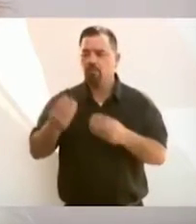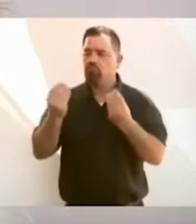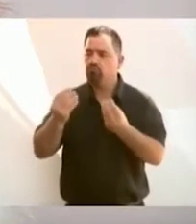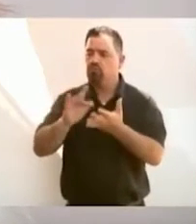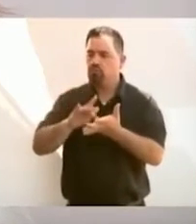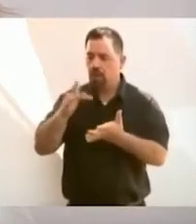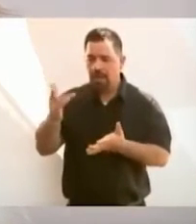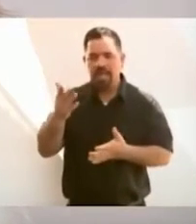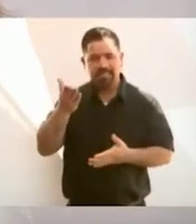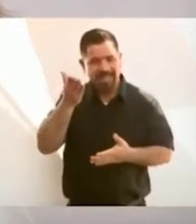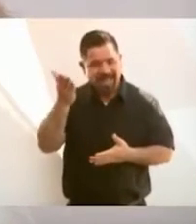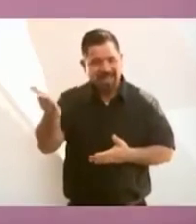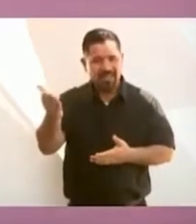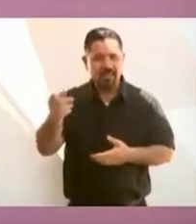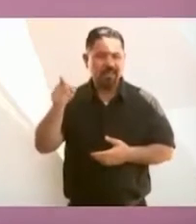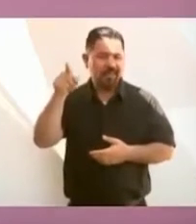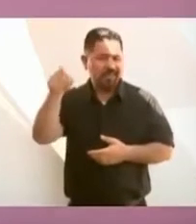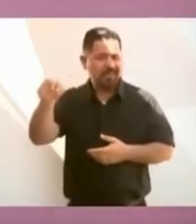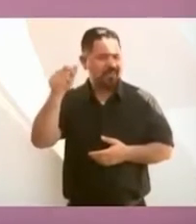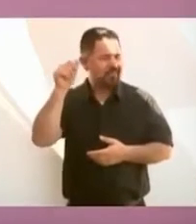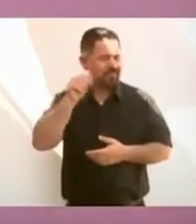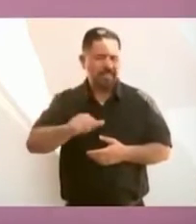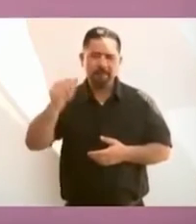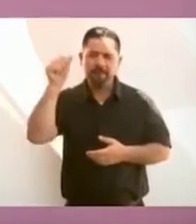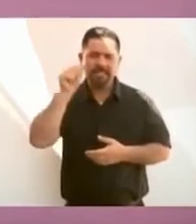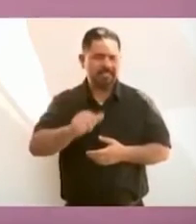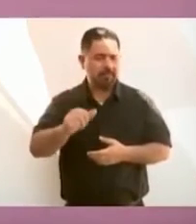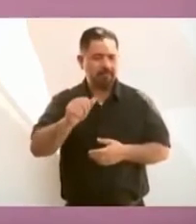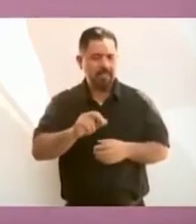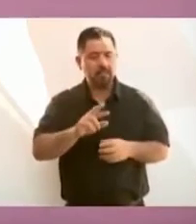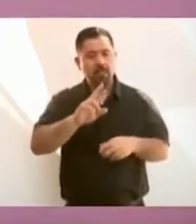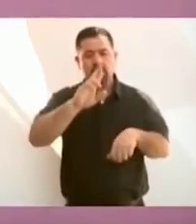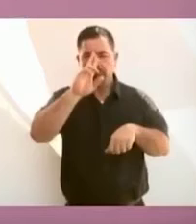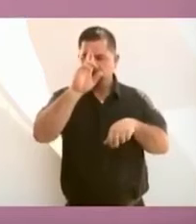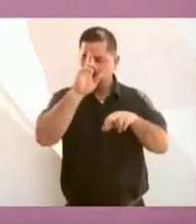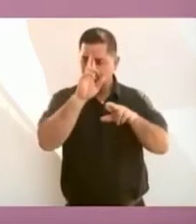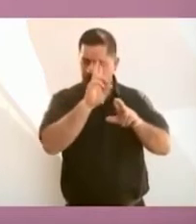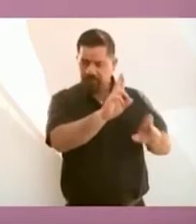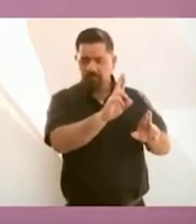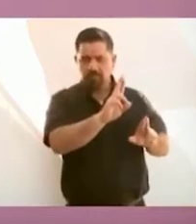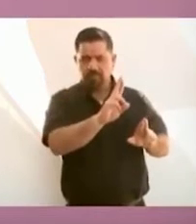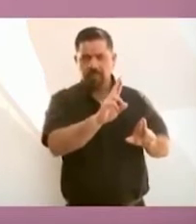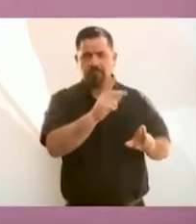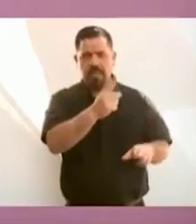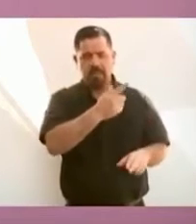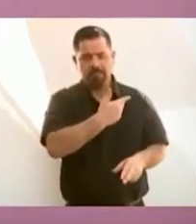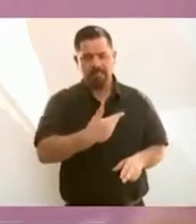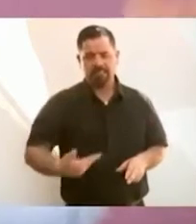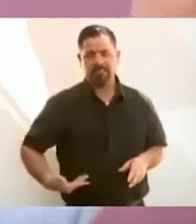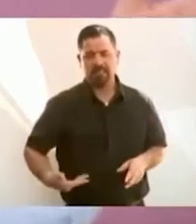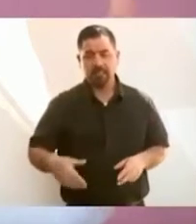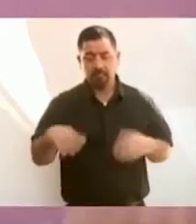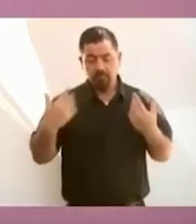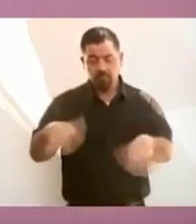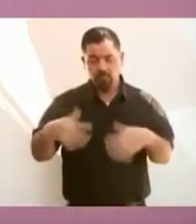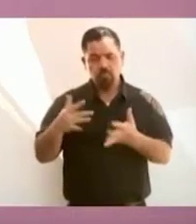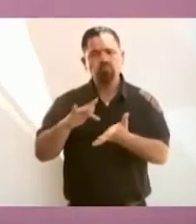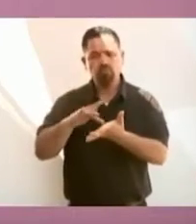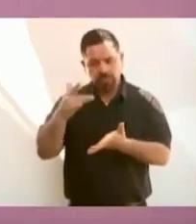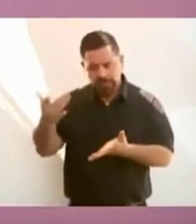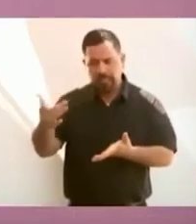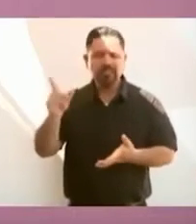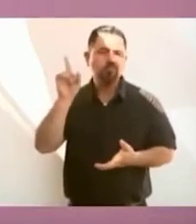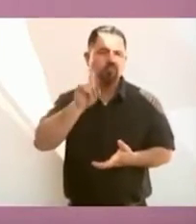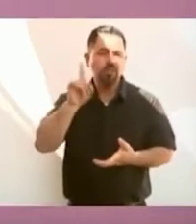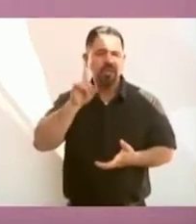porque ha sido muy respetuosa de la institución presidencial. Muchas gracias, gobernadora